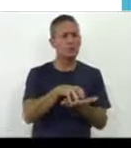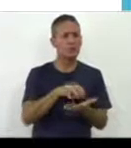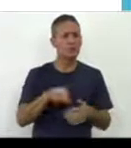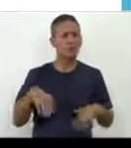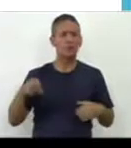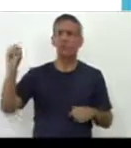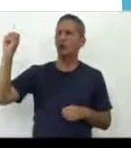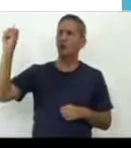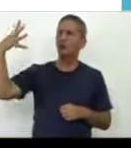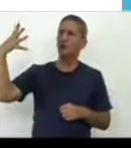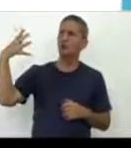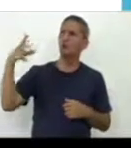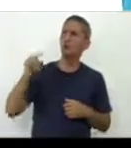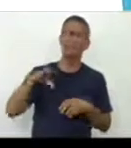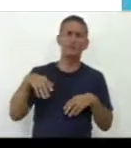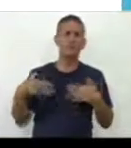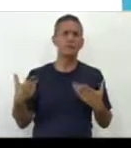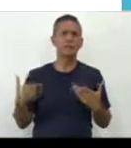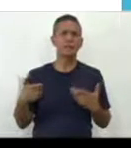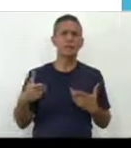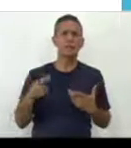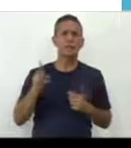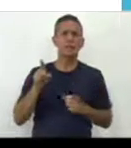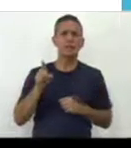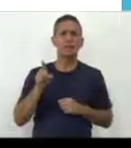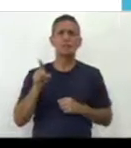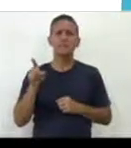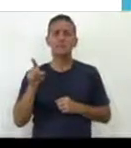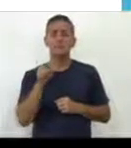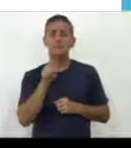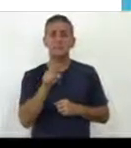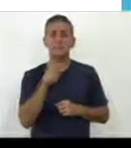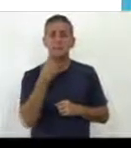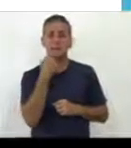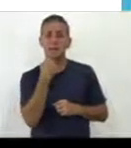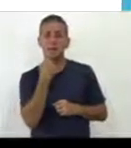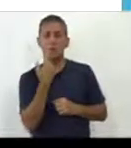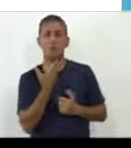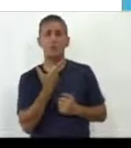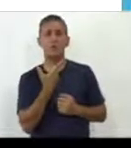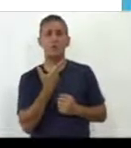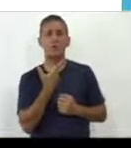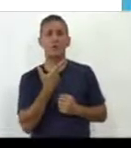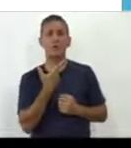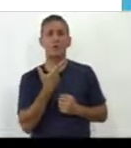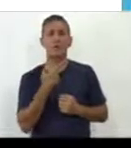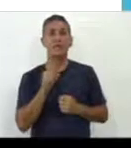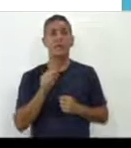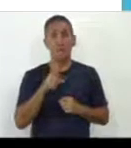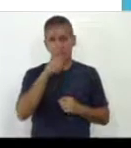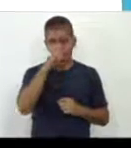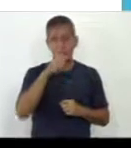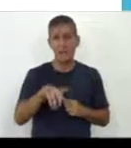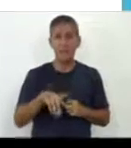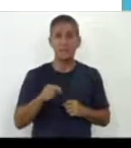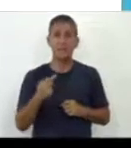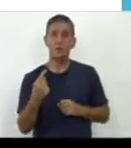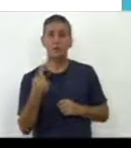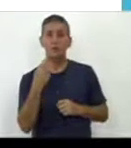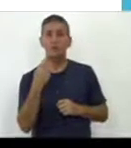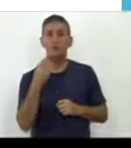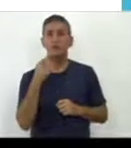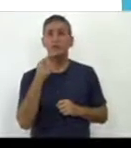como por ejemplo, dónde está el sol, señala su boca y eso permite que el niño señale